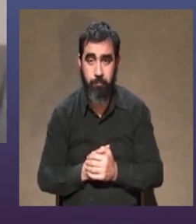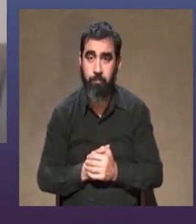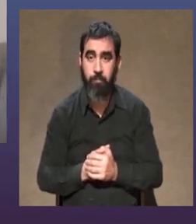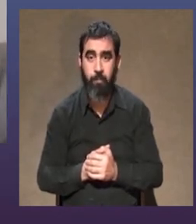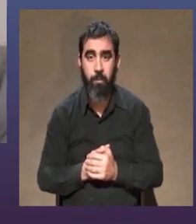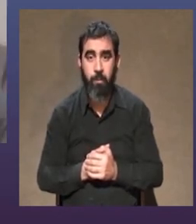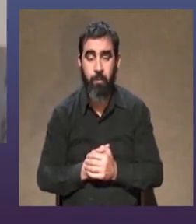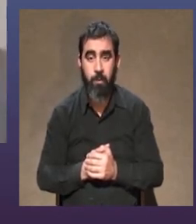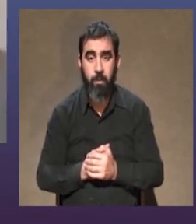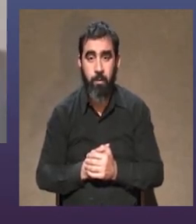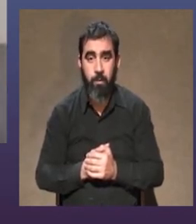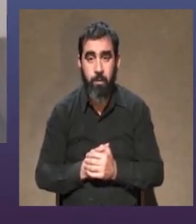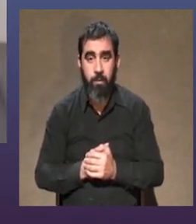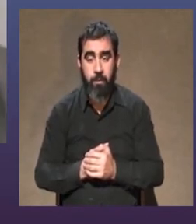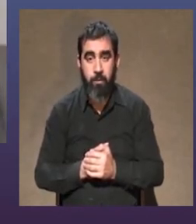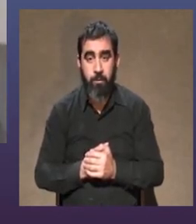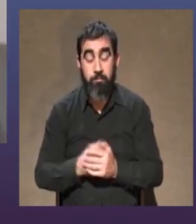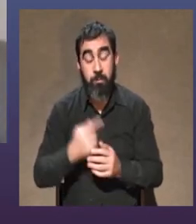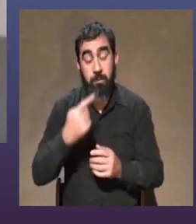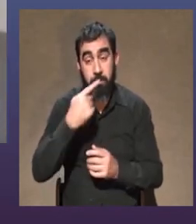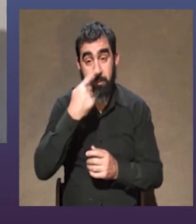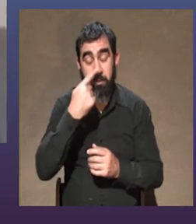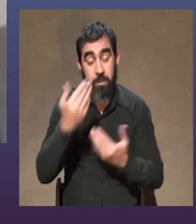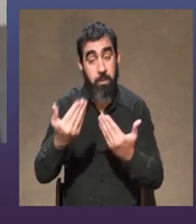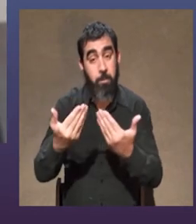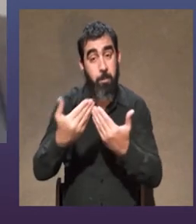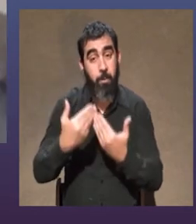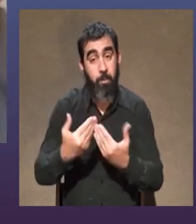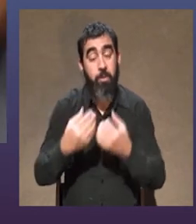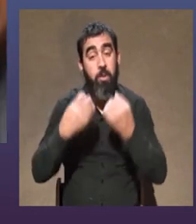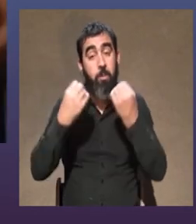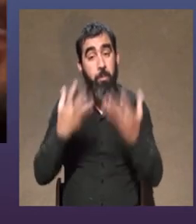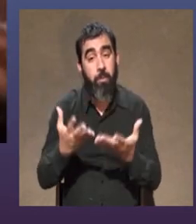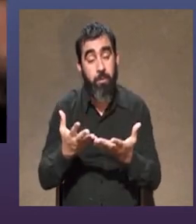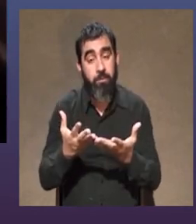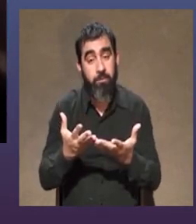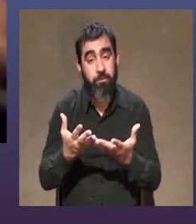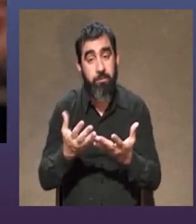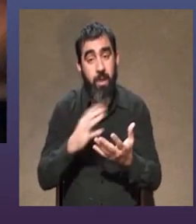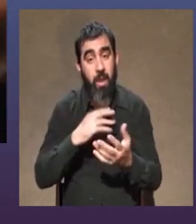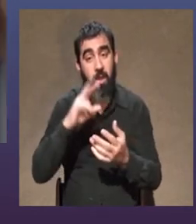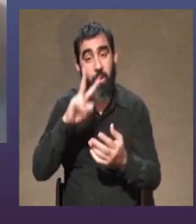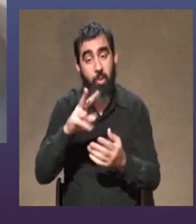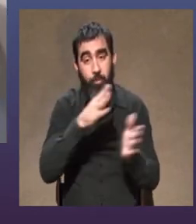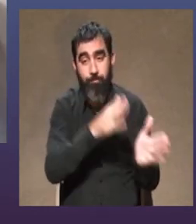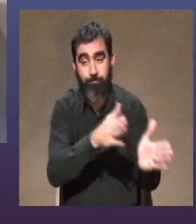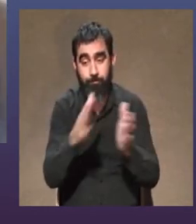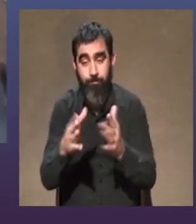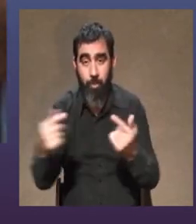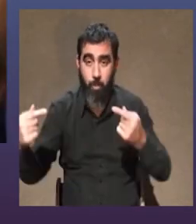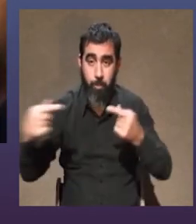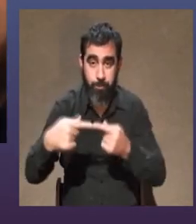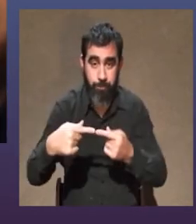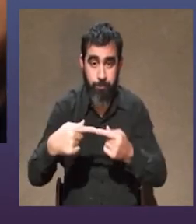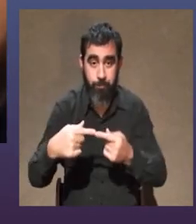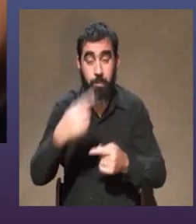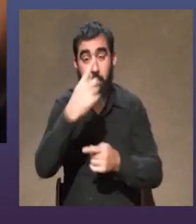bien es interesante la pregunta porque creo que va tiene como dos vectores opuestos uno